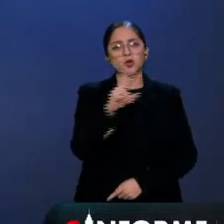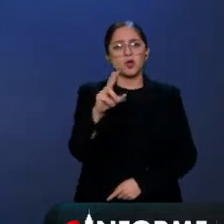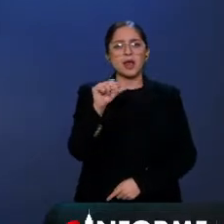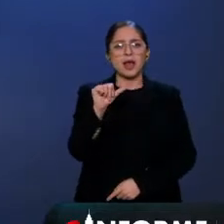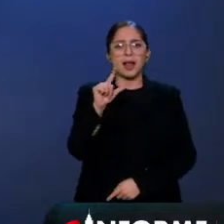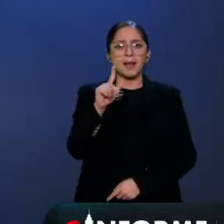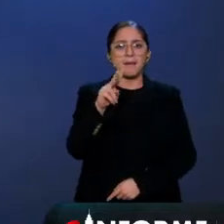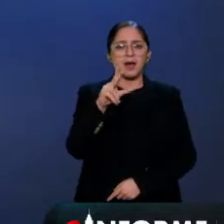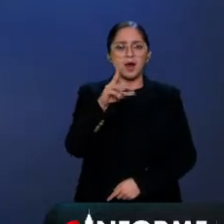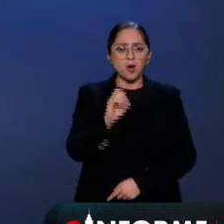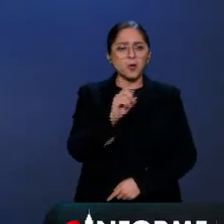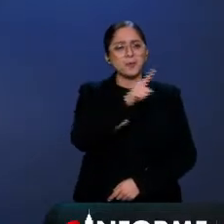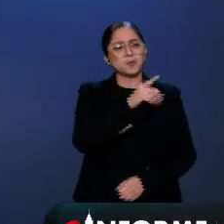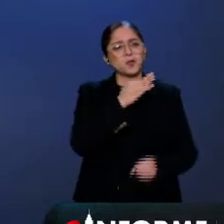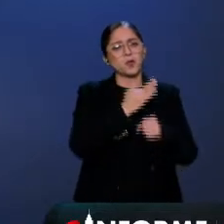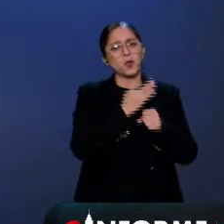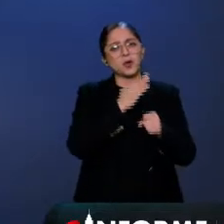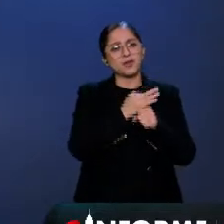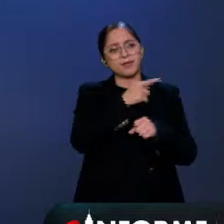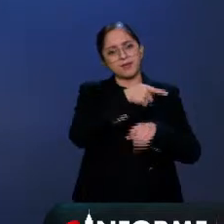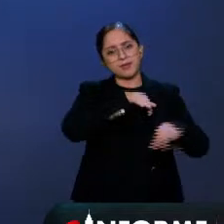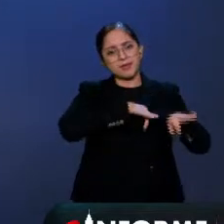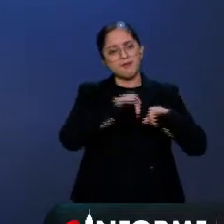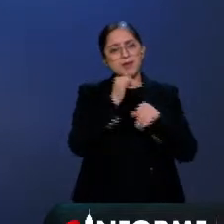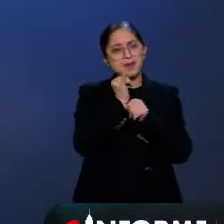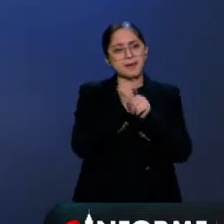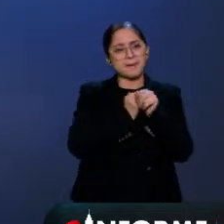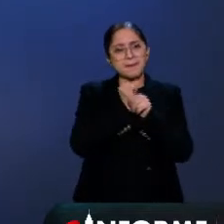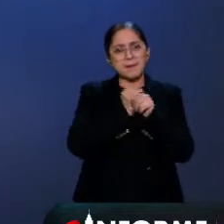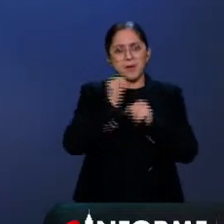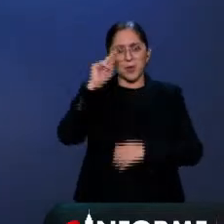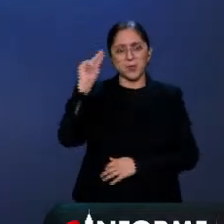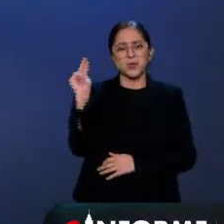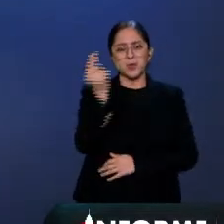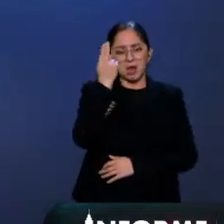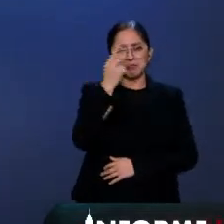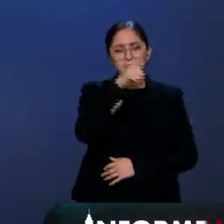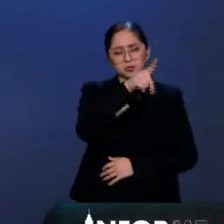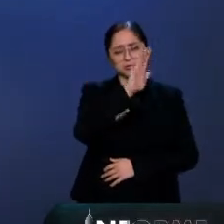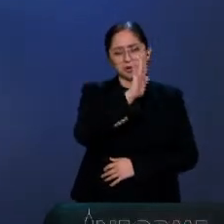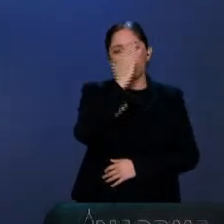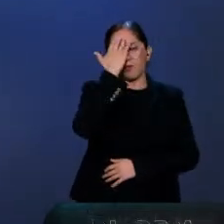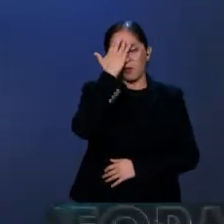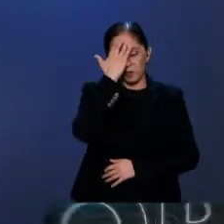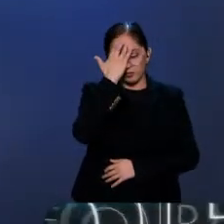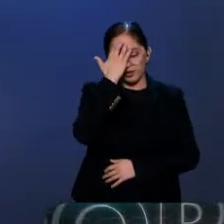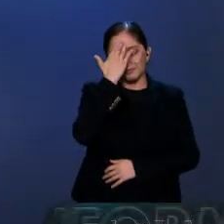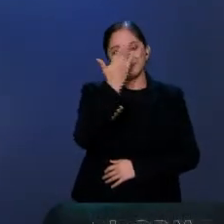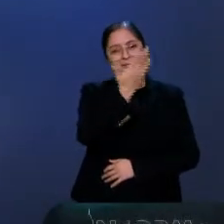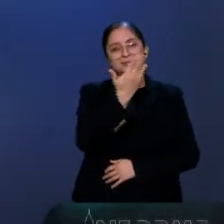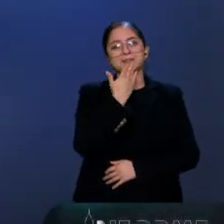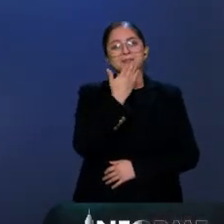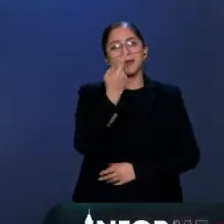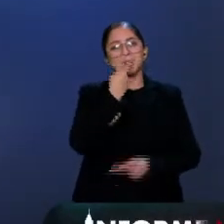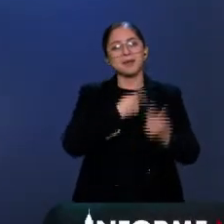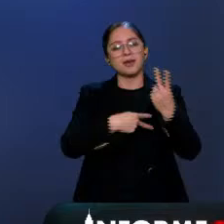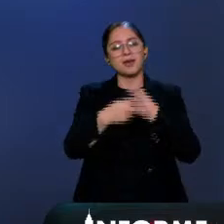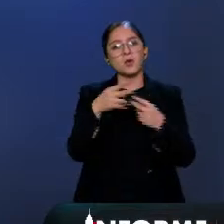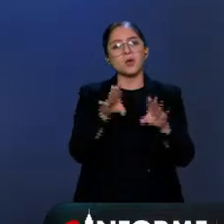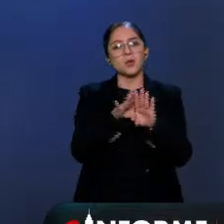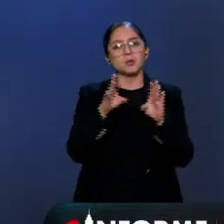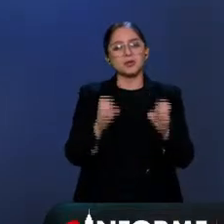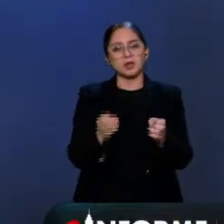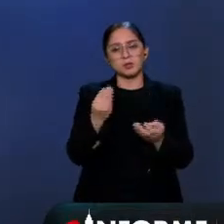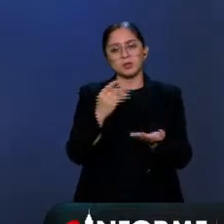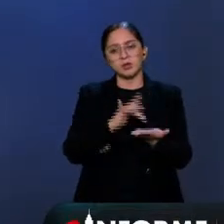investigador en el Instituto de Investigaciones Sociales de la UNAM, usted ya lo conoce, le damos la bienvenida. Álvaro, doctor, ¿cómo está? Muchas gracias por